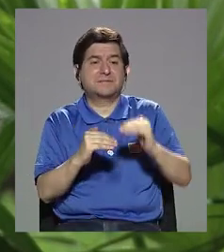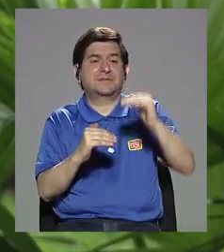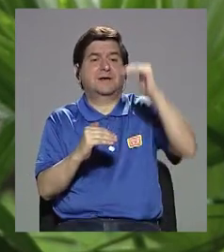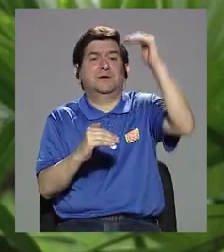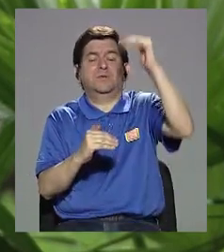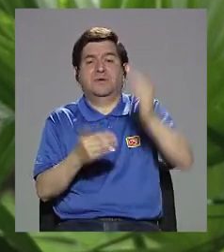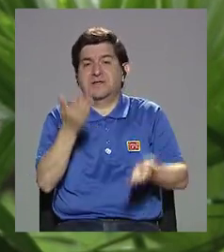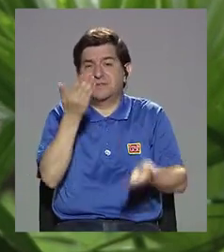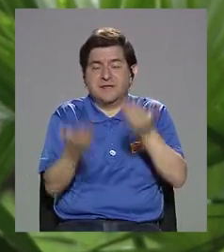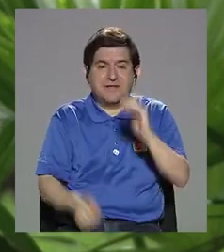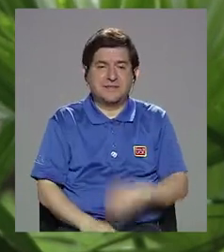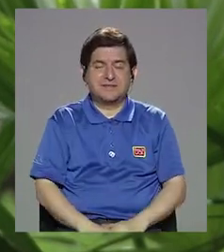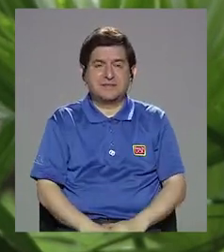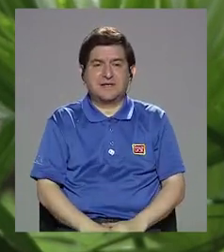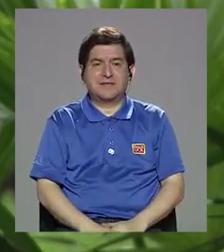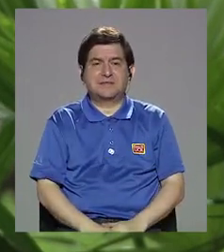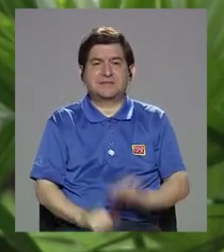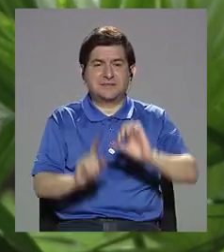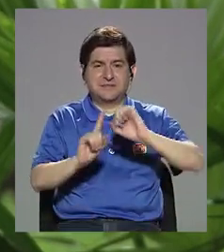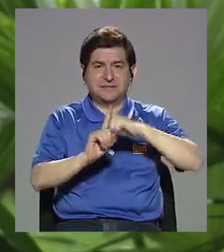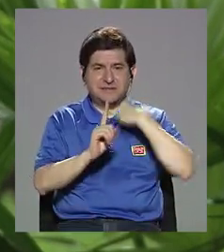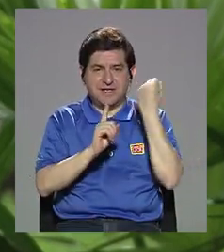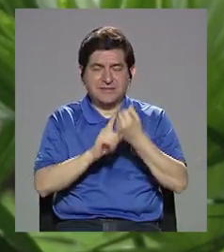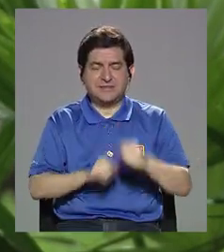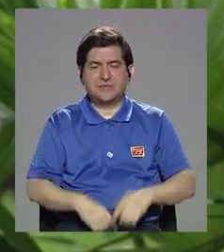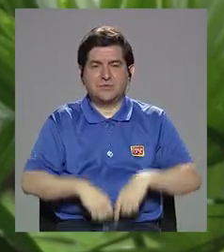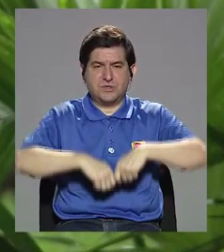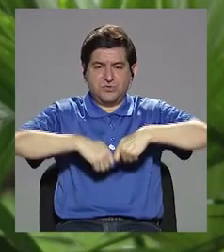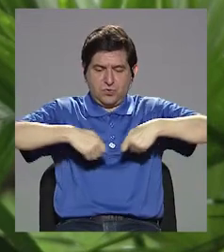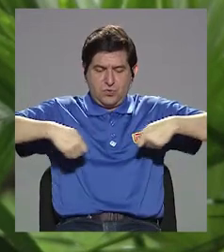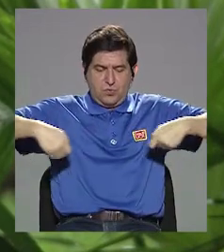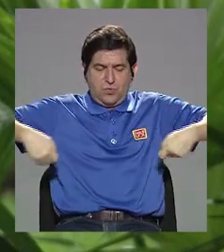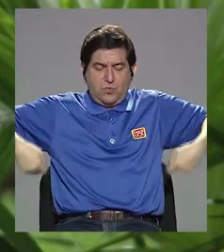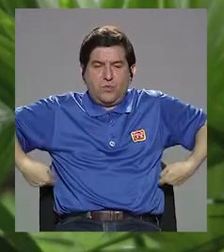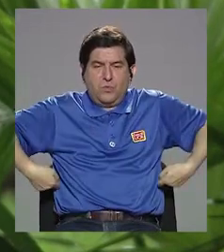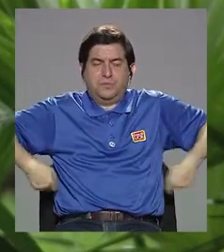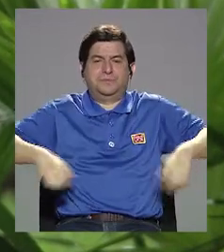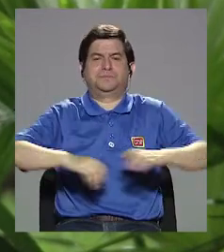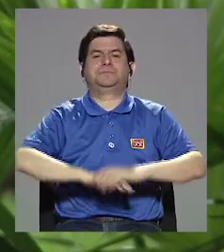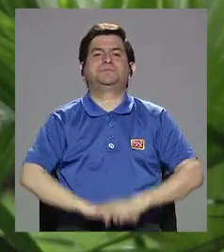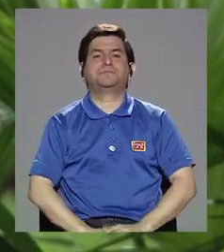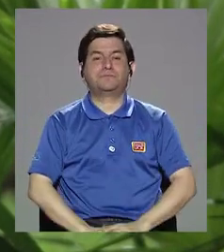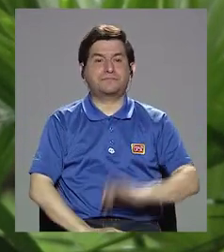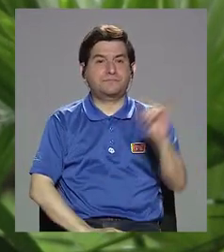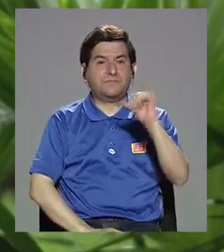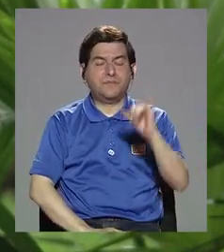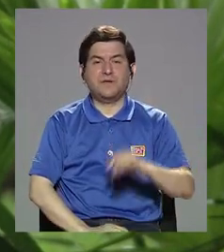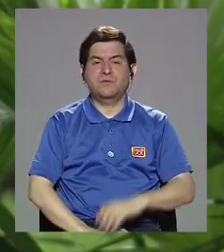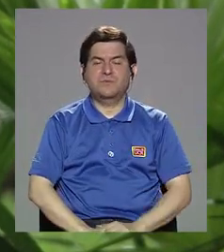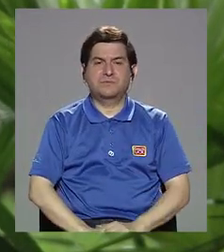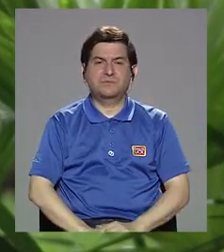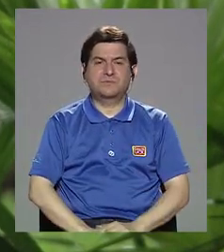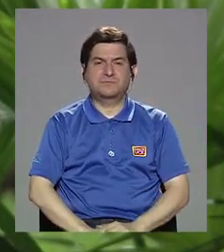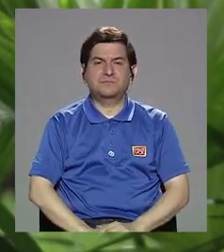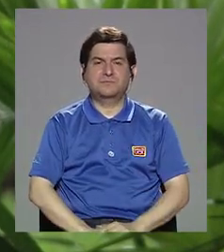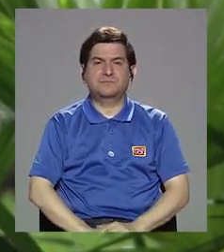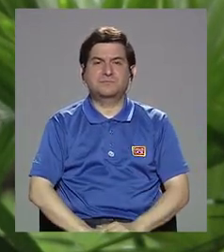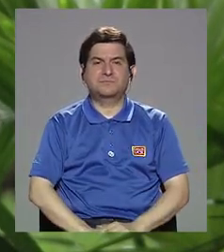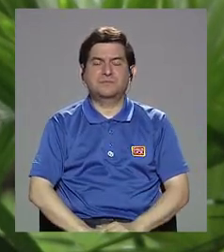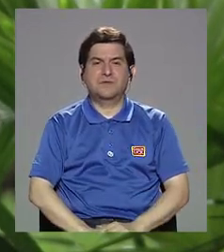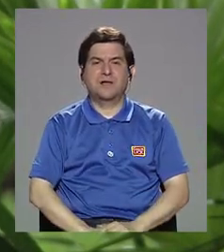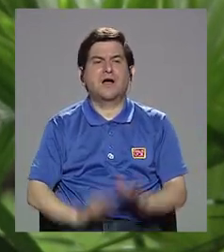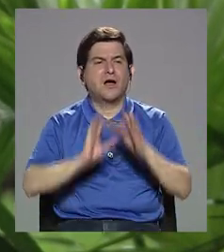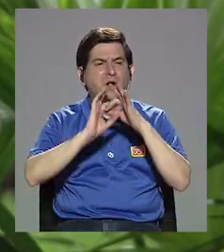la circunferencia de la cintura, también se